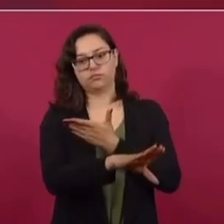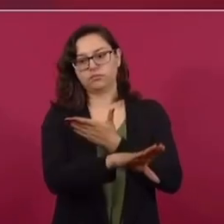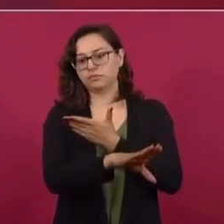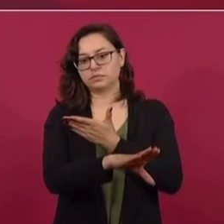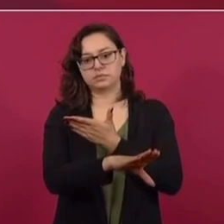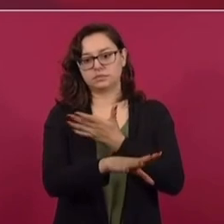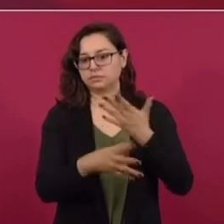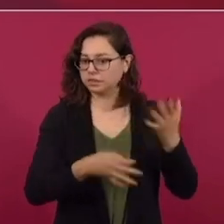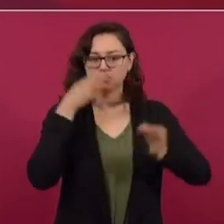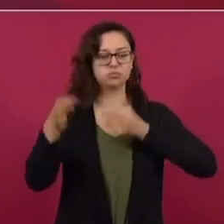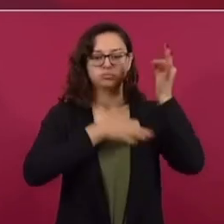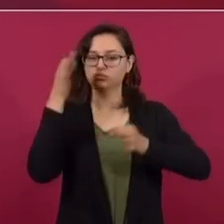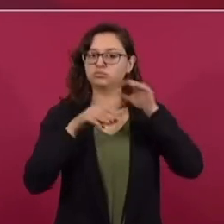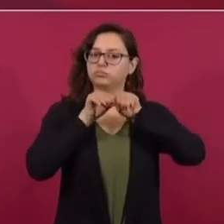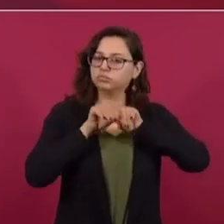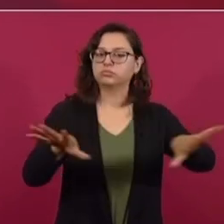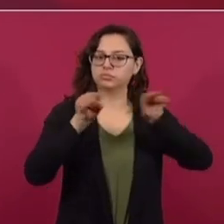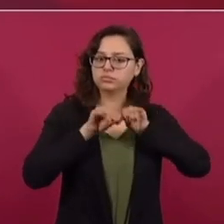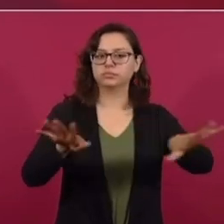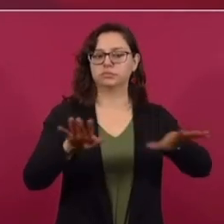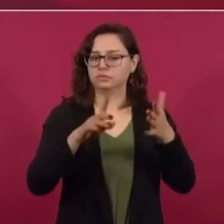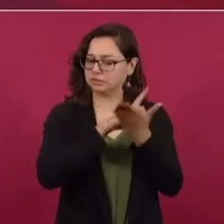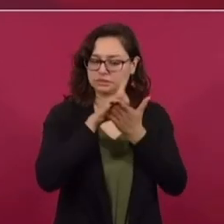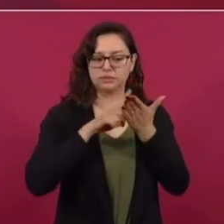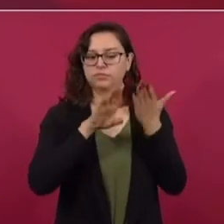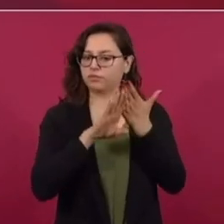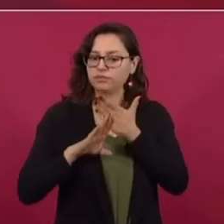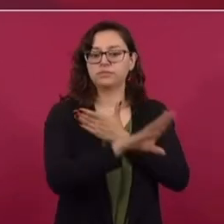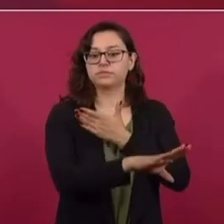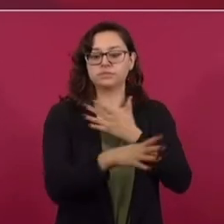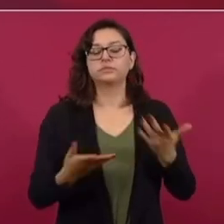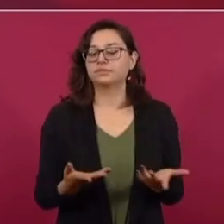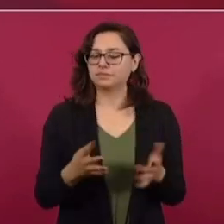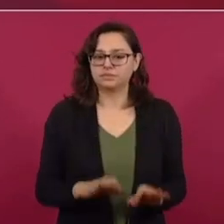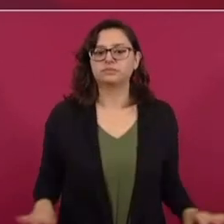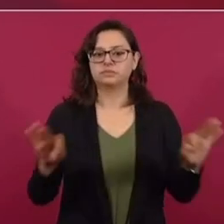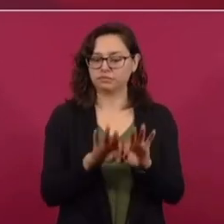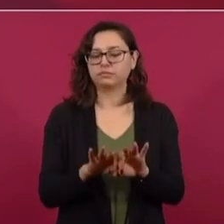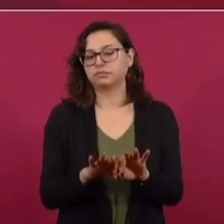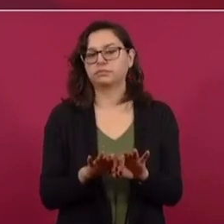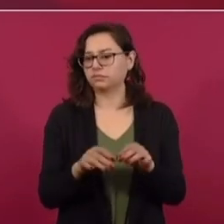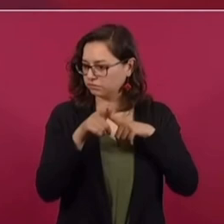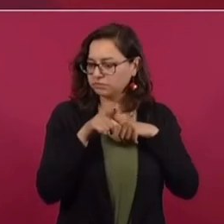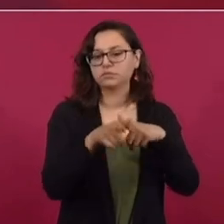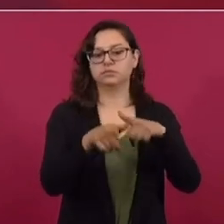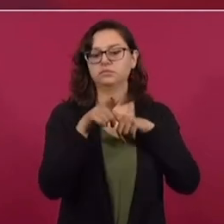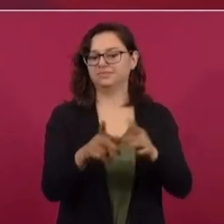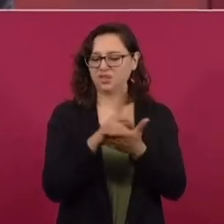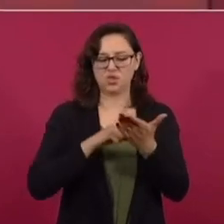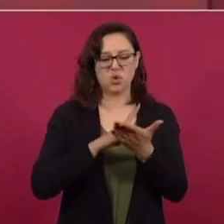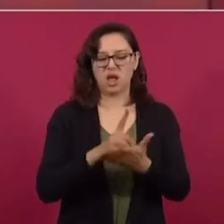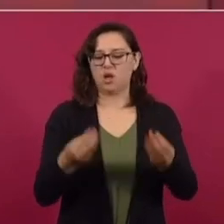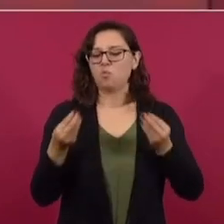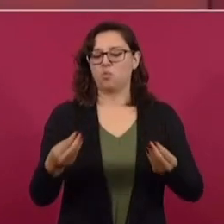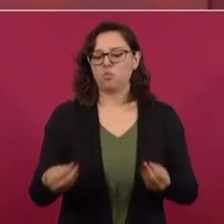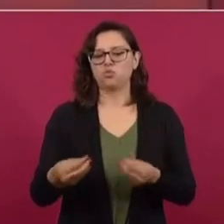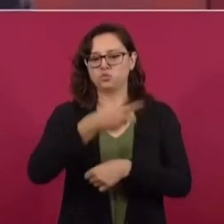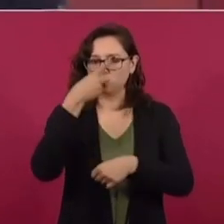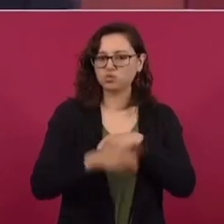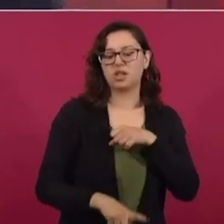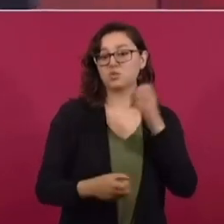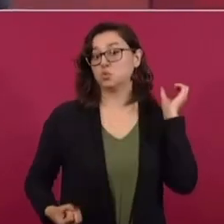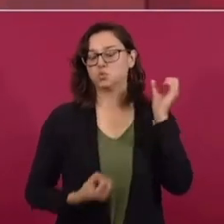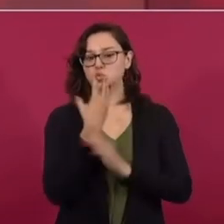que esa va a continuar, porque es dañina la droga y sobre todo estas drogas